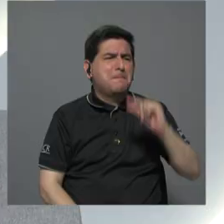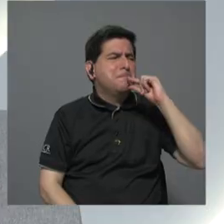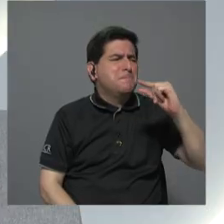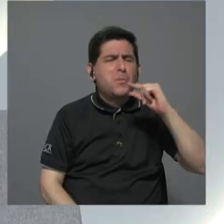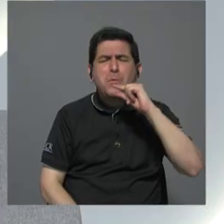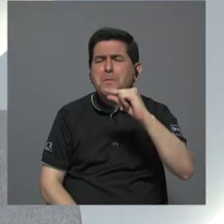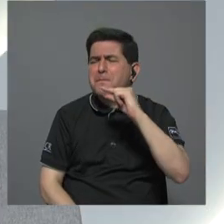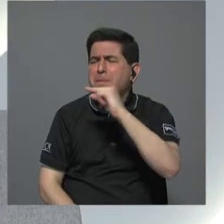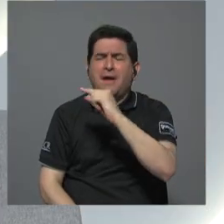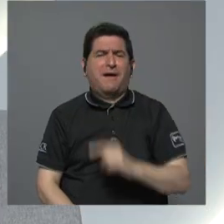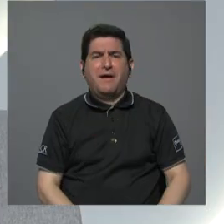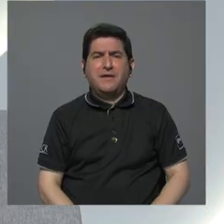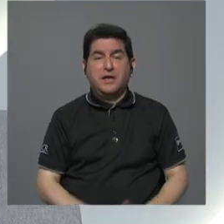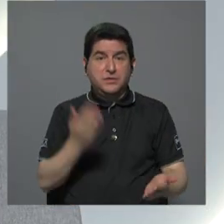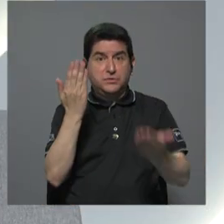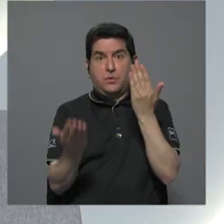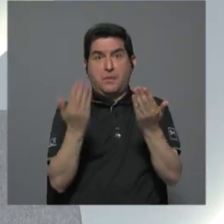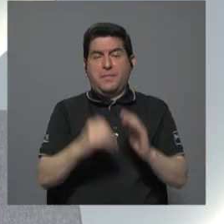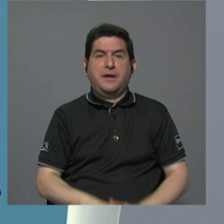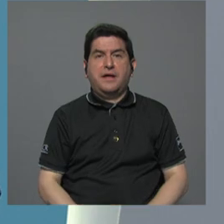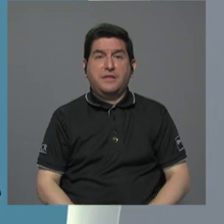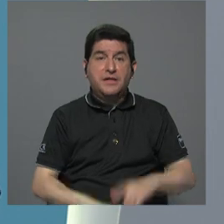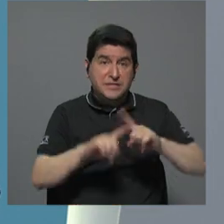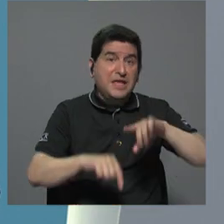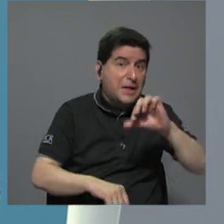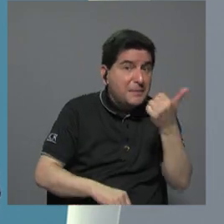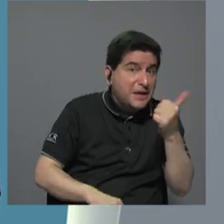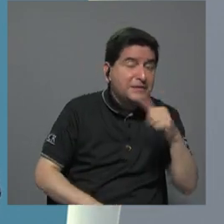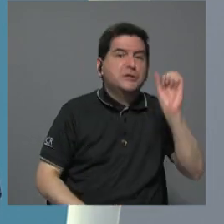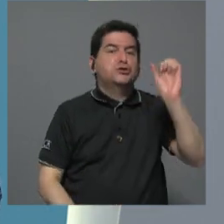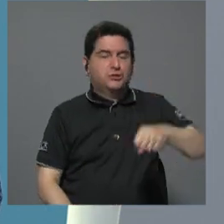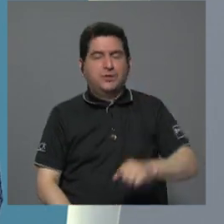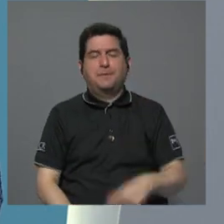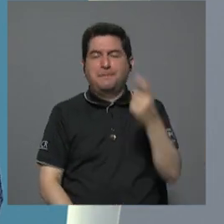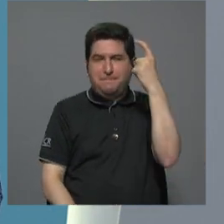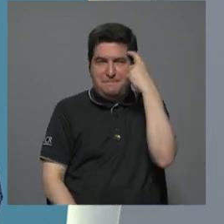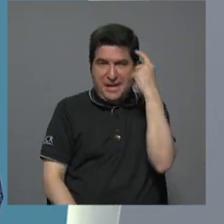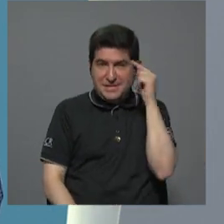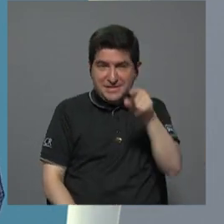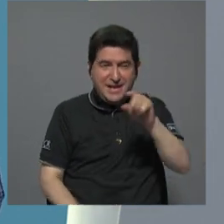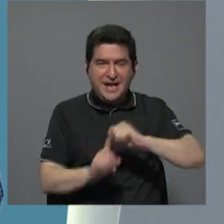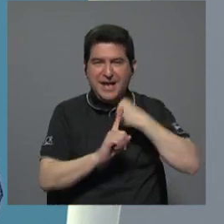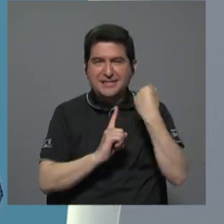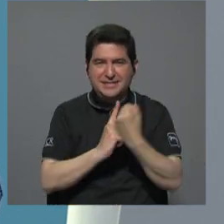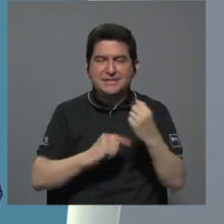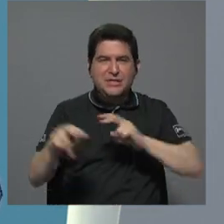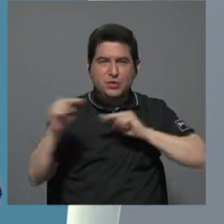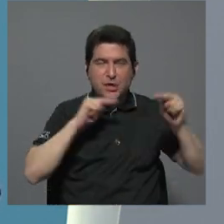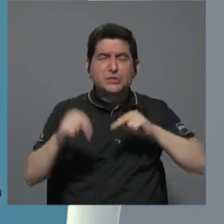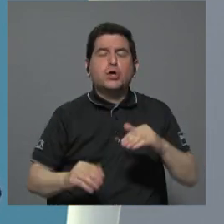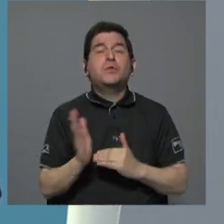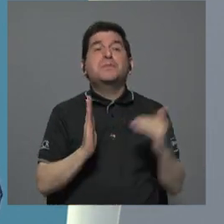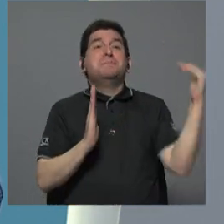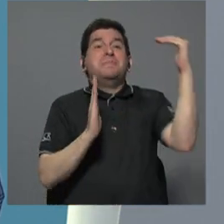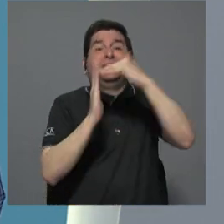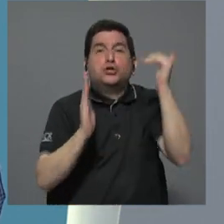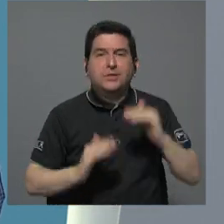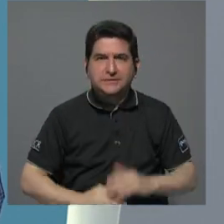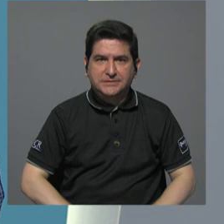Así es, son pequeñitas y dependen de las otras. Claro. Entonces, pensemos que esto es un negocio en el que se requieren millones.